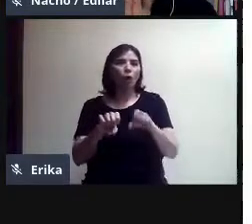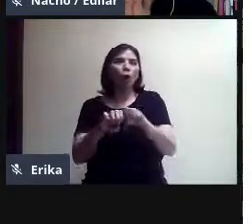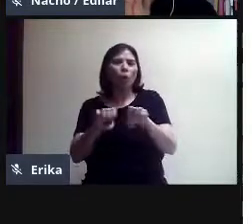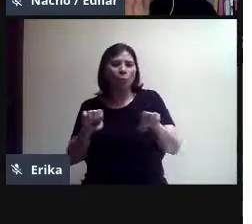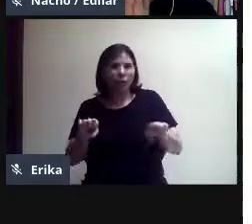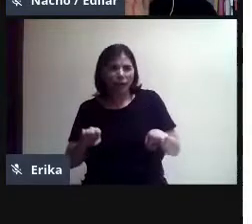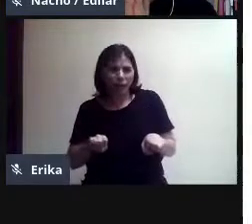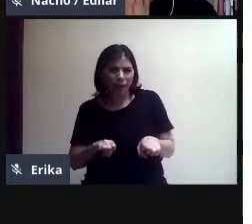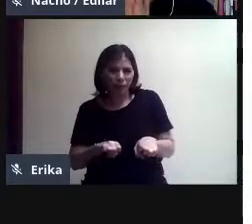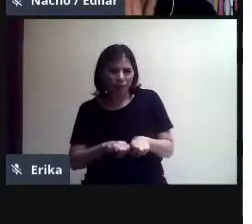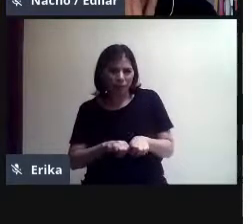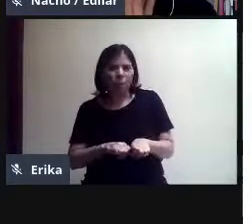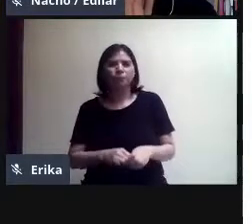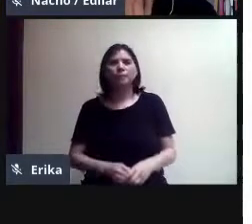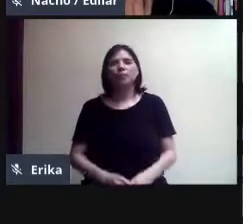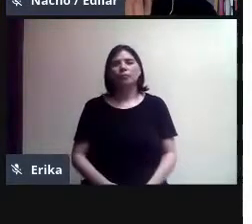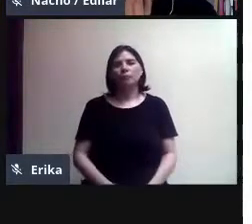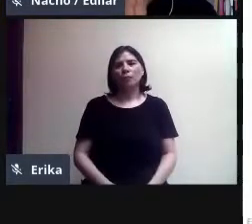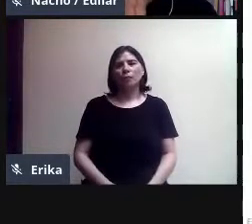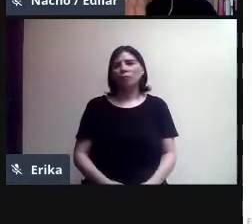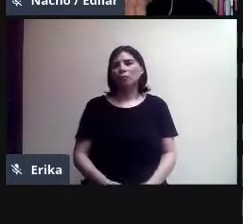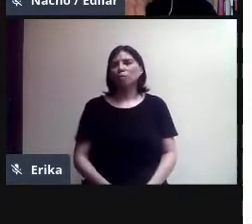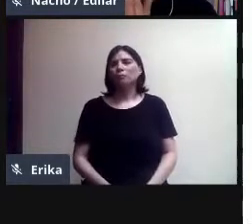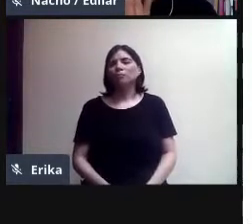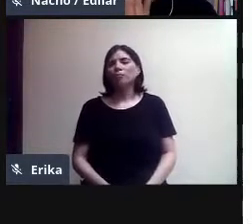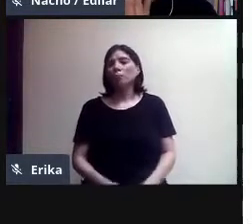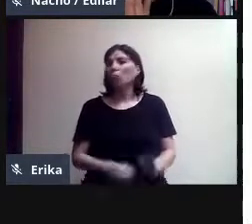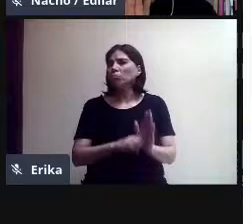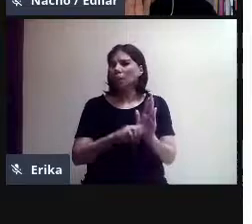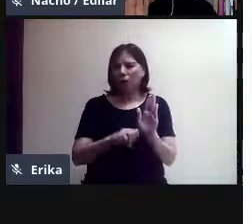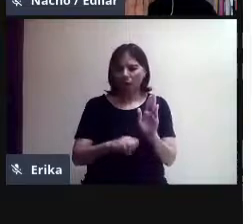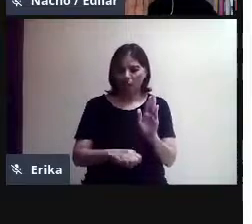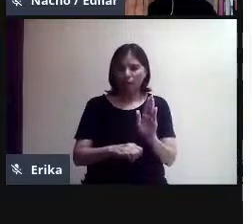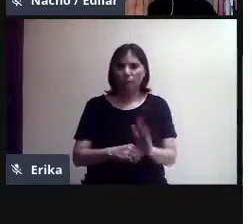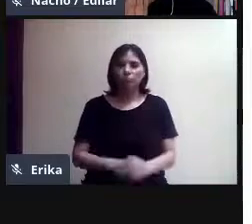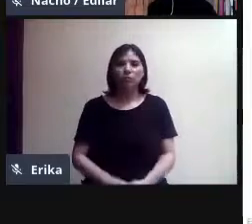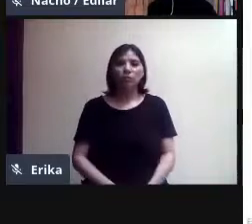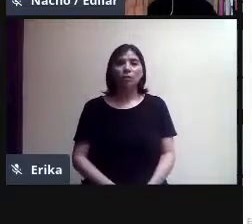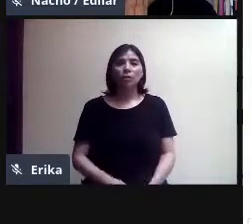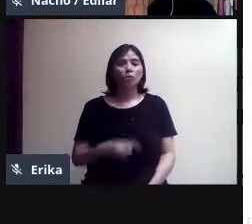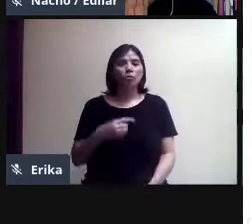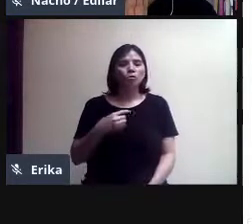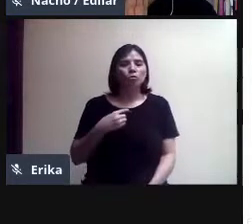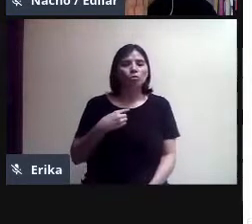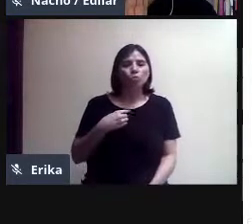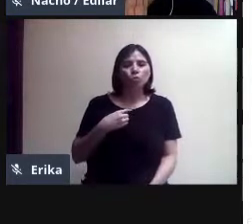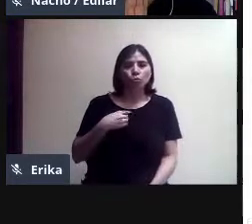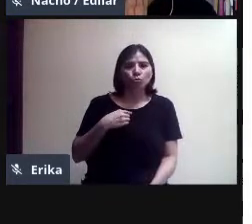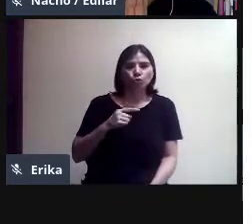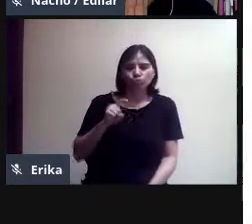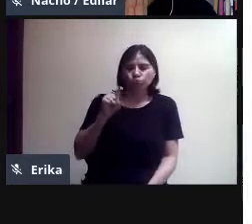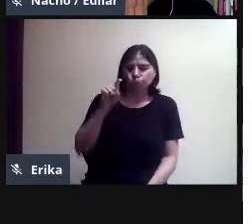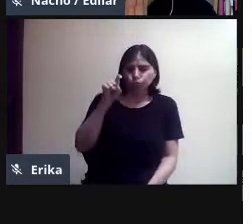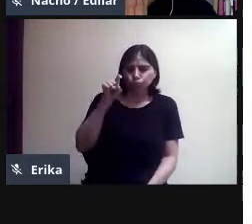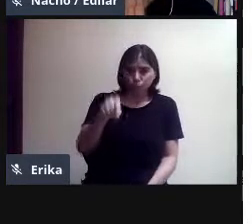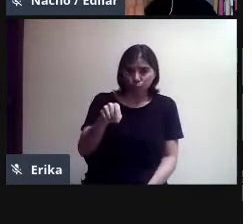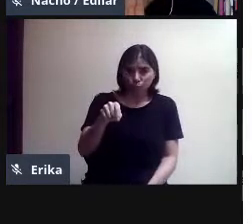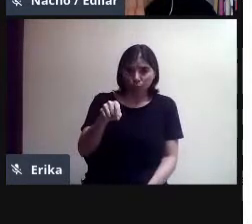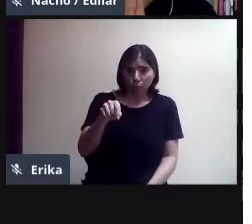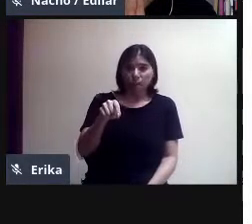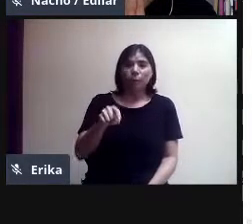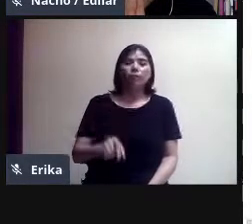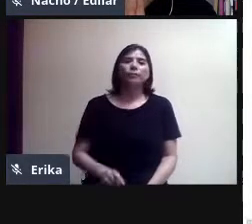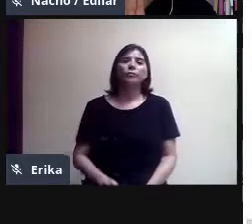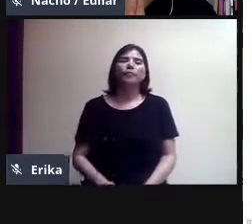modelación de Meet. Entonces, si yo le doy clic aquí, ajá, eso se los decía hace rato,